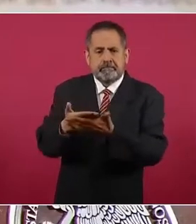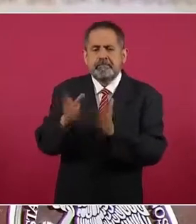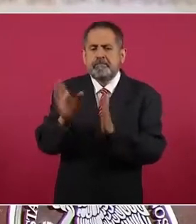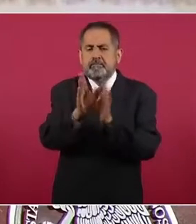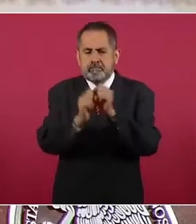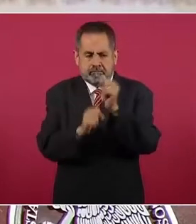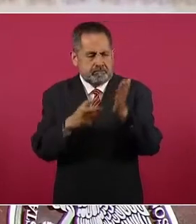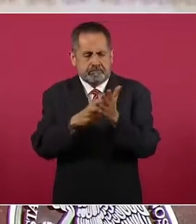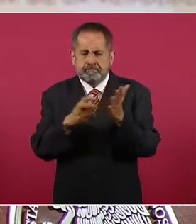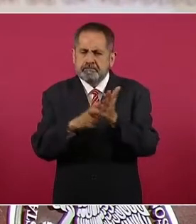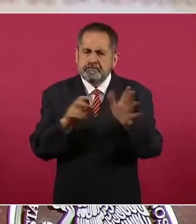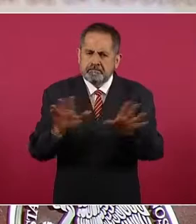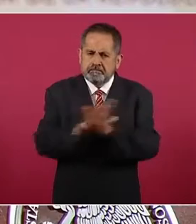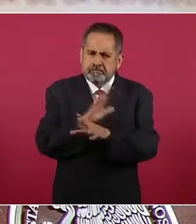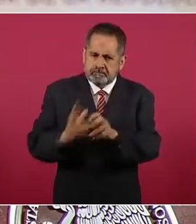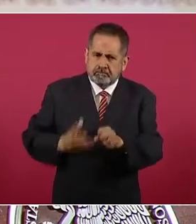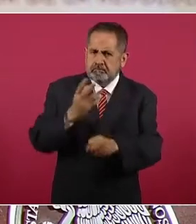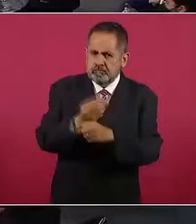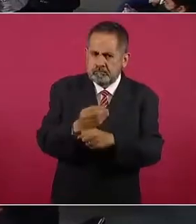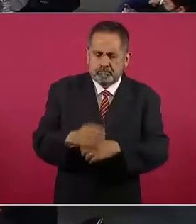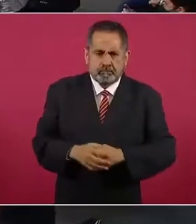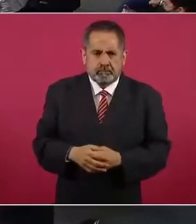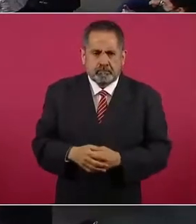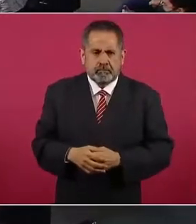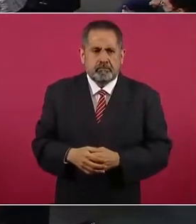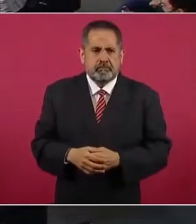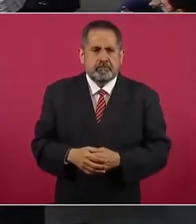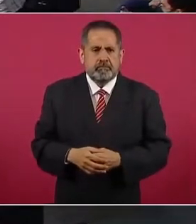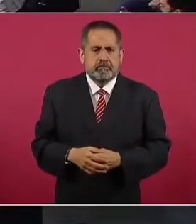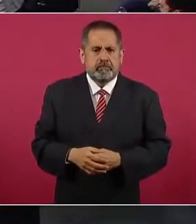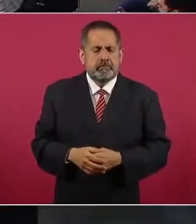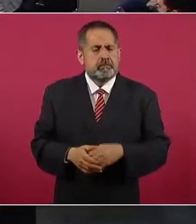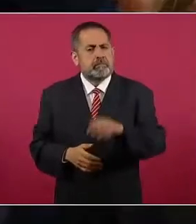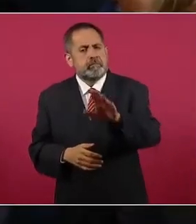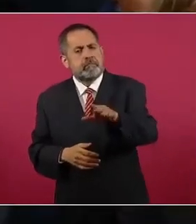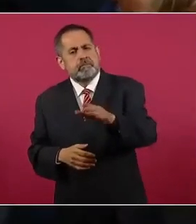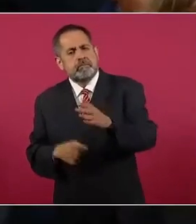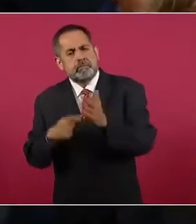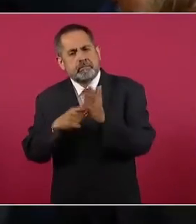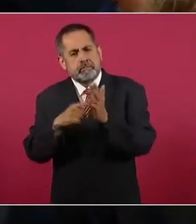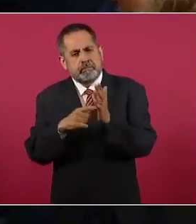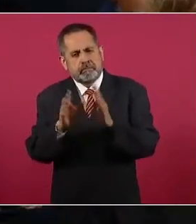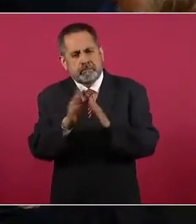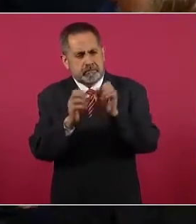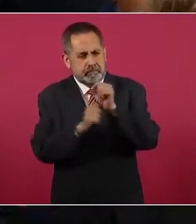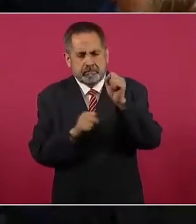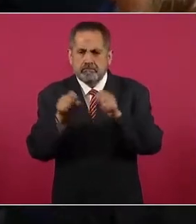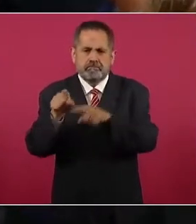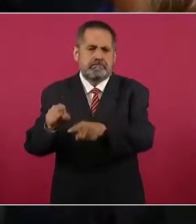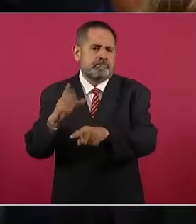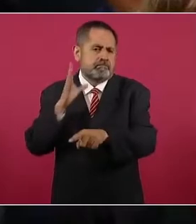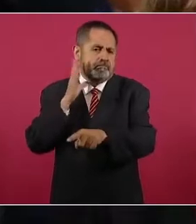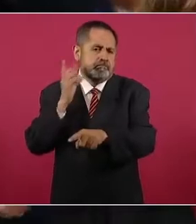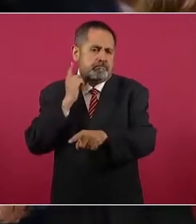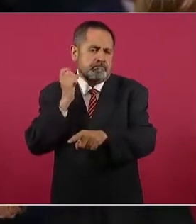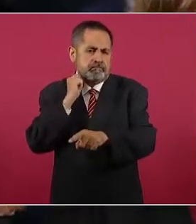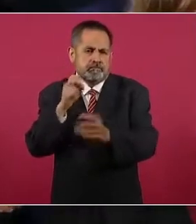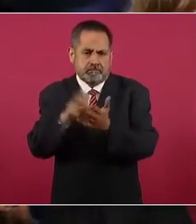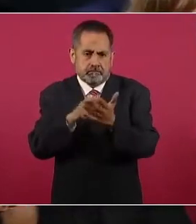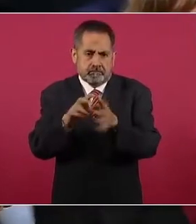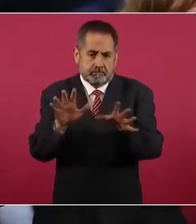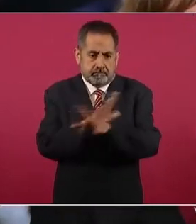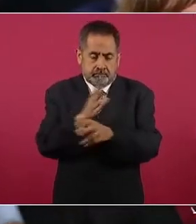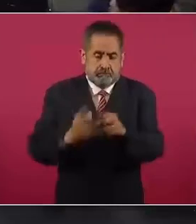constitucional. Pero esta reforma no pasa necesariamente por una reforma constitucional, por el Congreso, una reforma